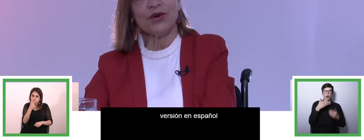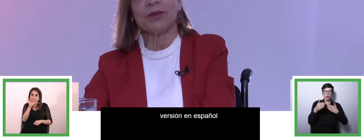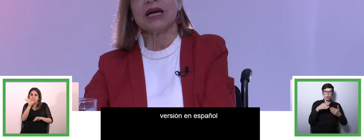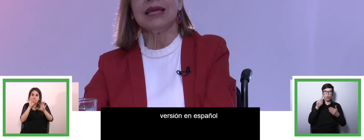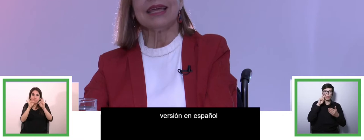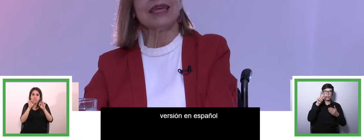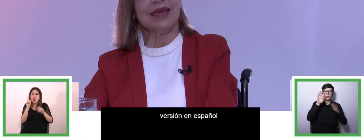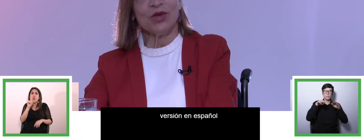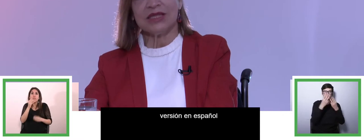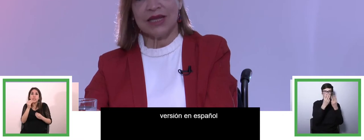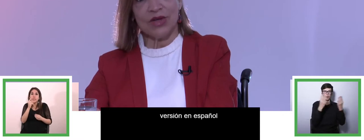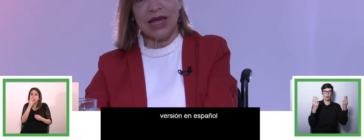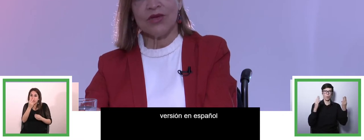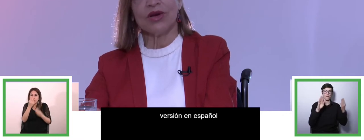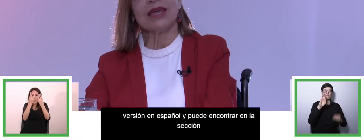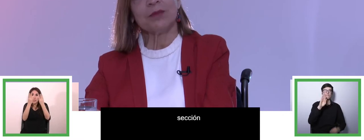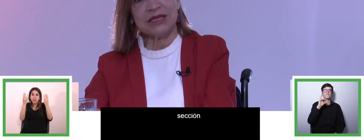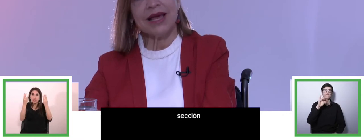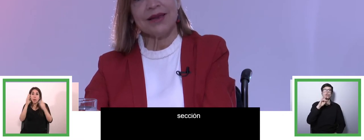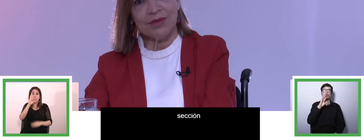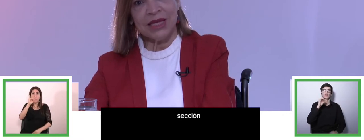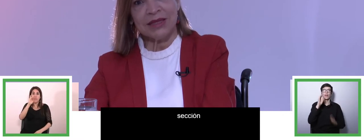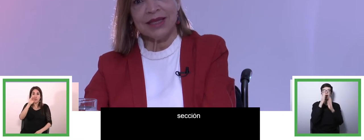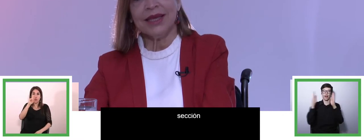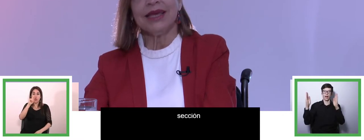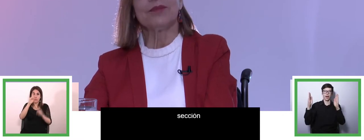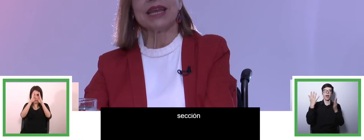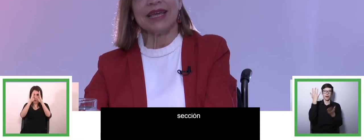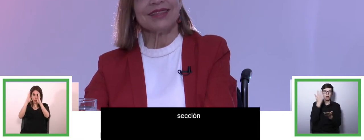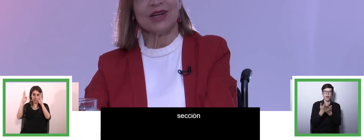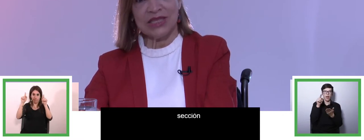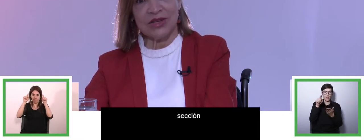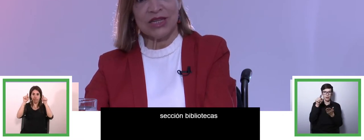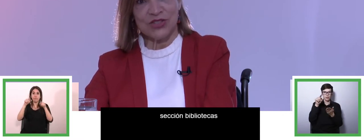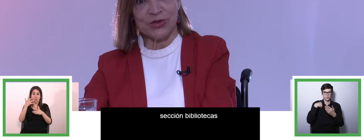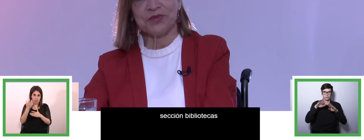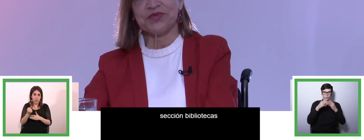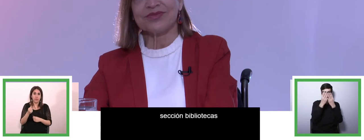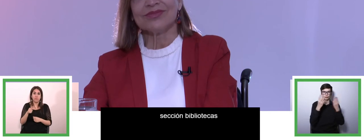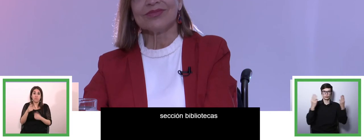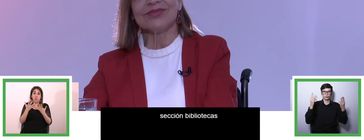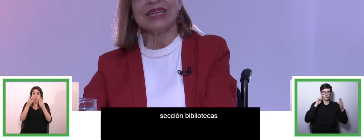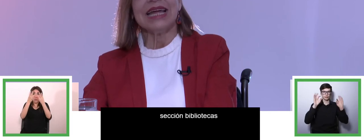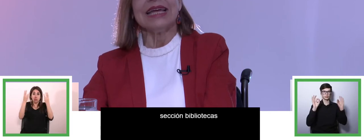plataforma que hemos desarrollado especialmente para esta ocasión.